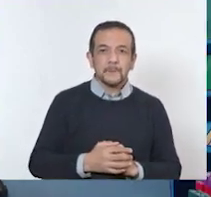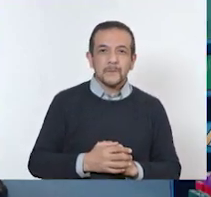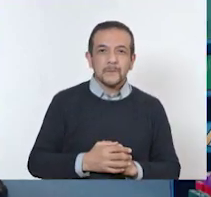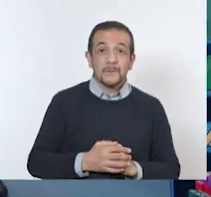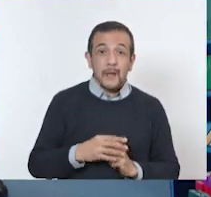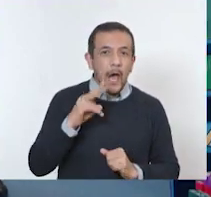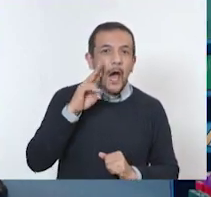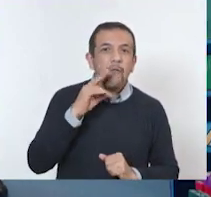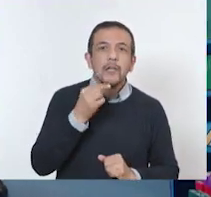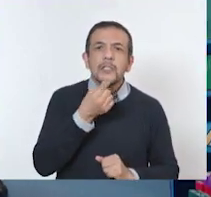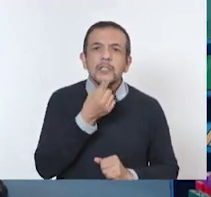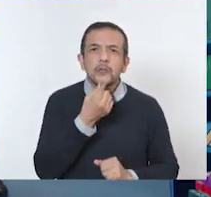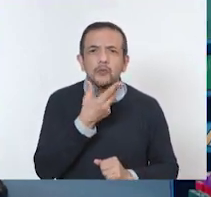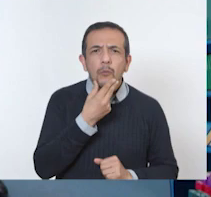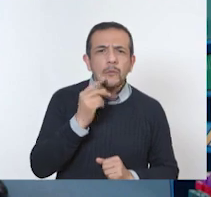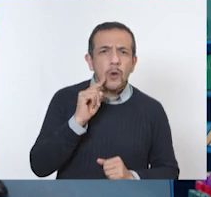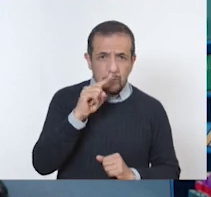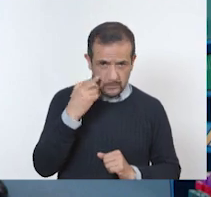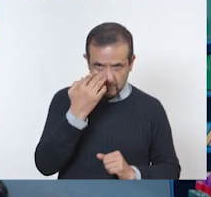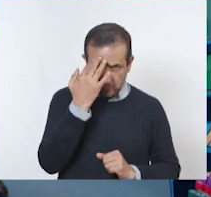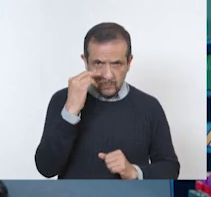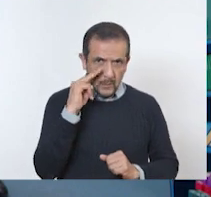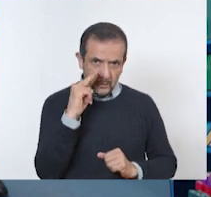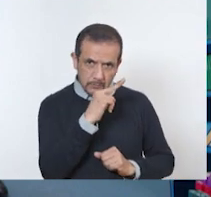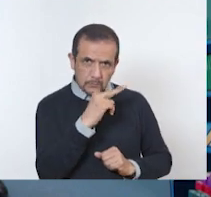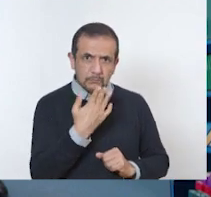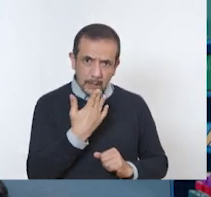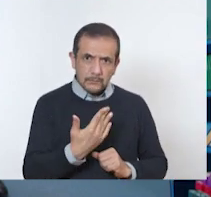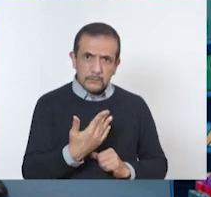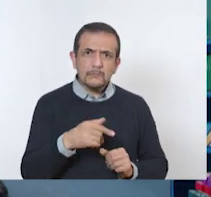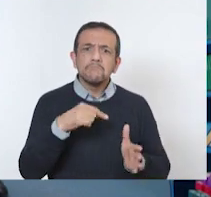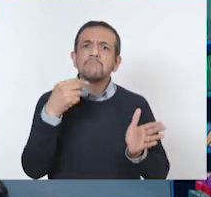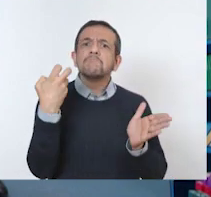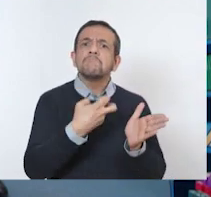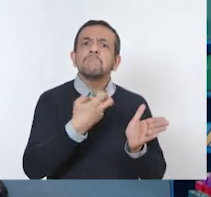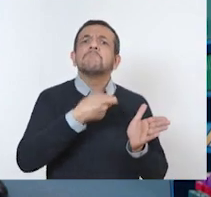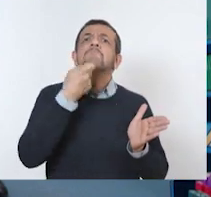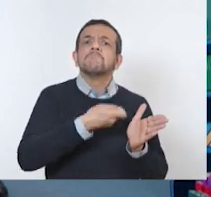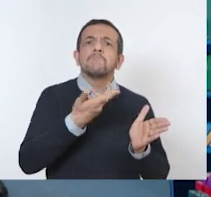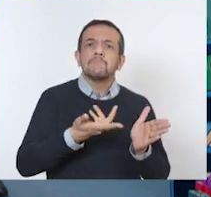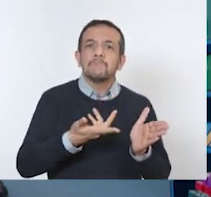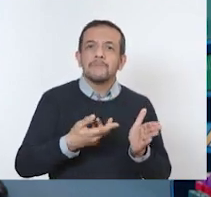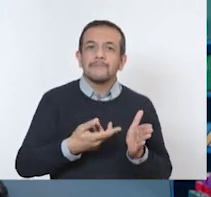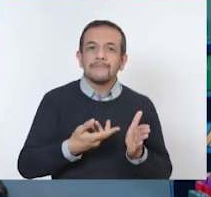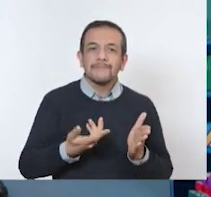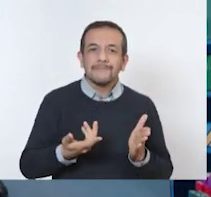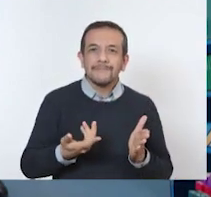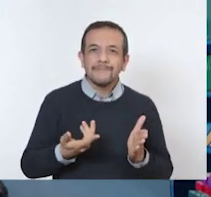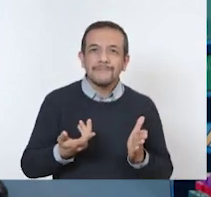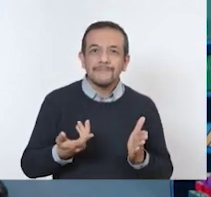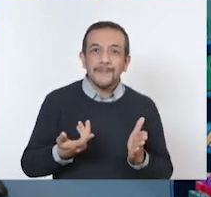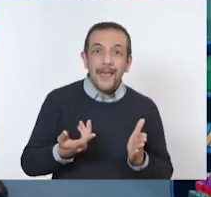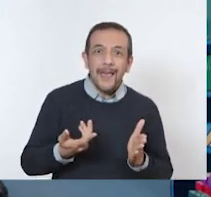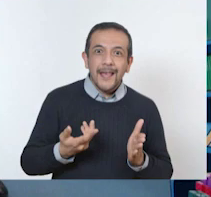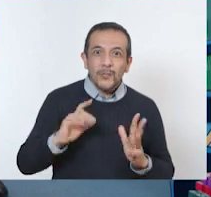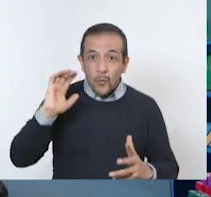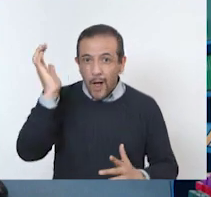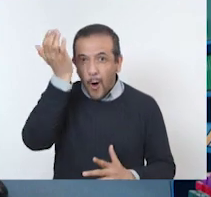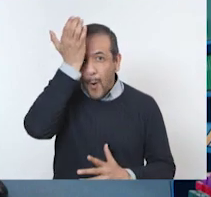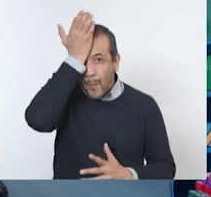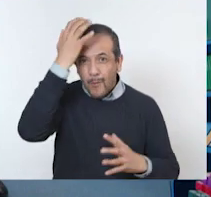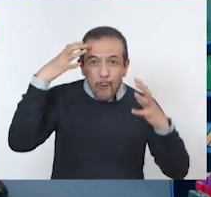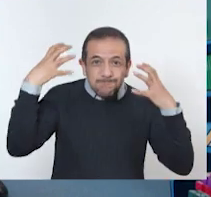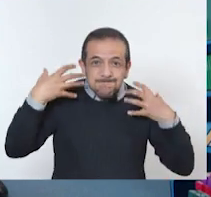A ver, niñas y niños en casa, mucha atención. ¿Cuál es este animal? ¿Es una oveja?